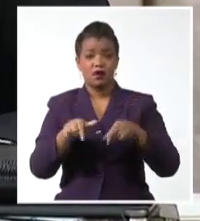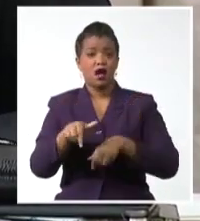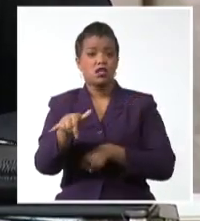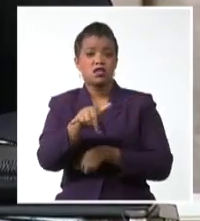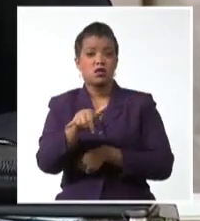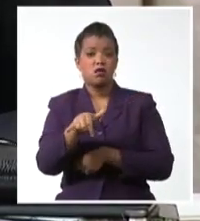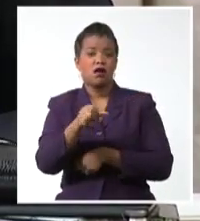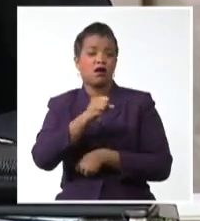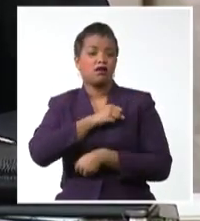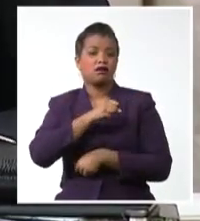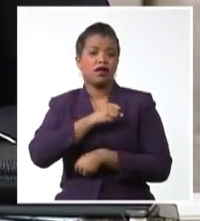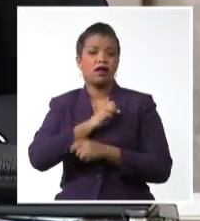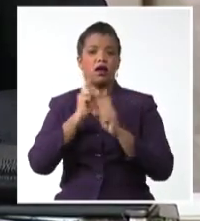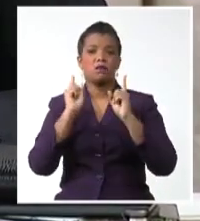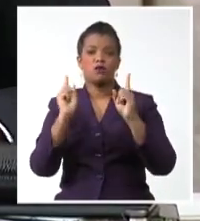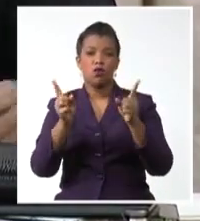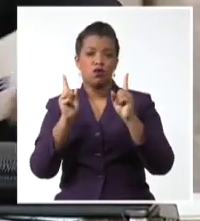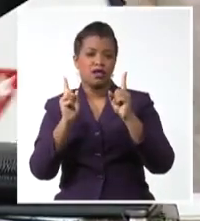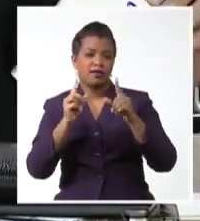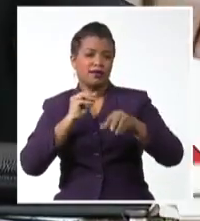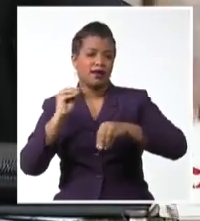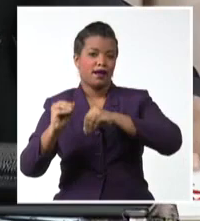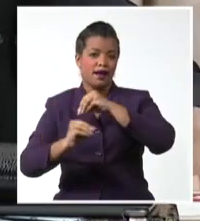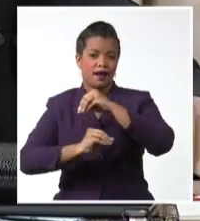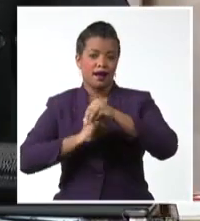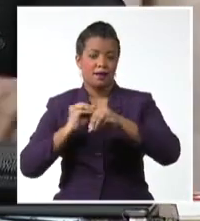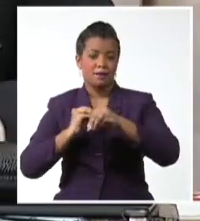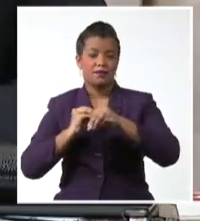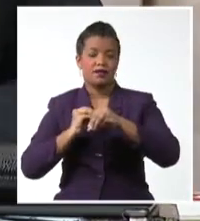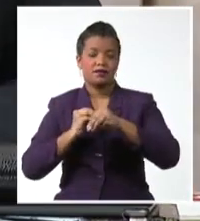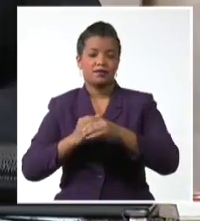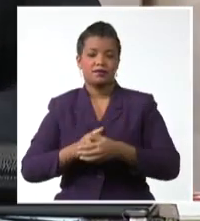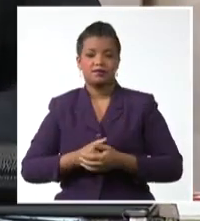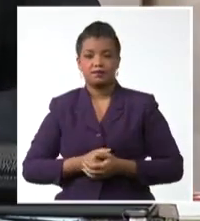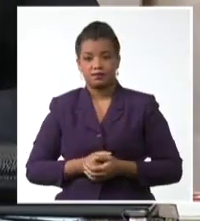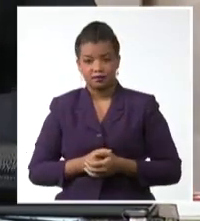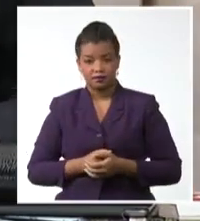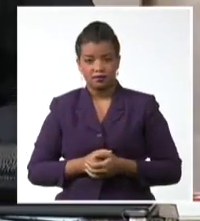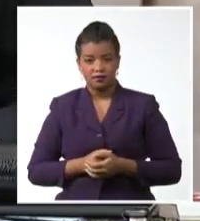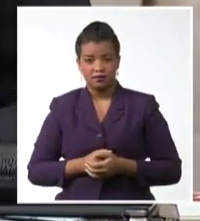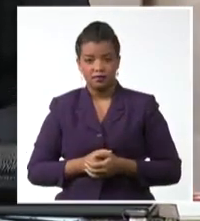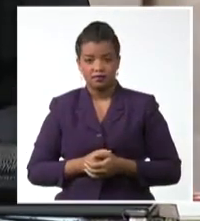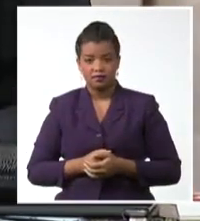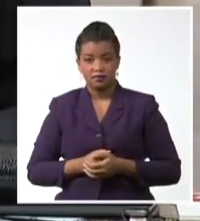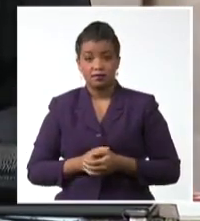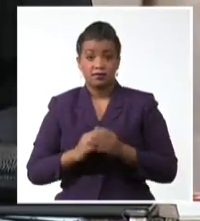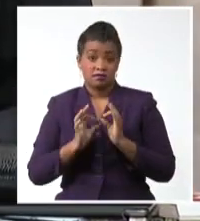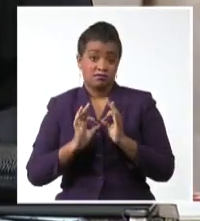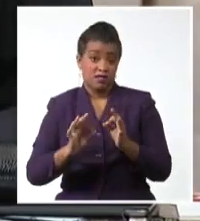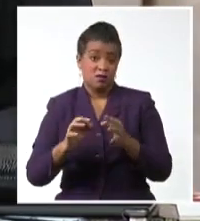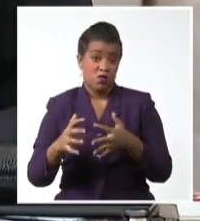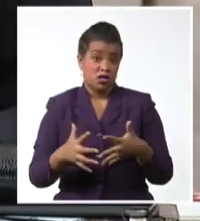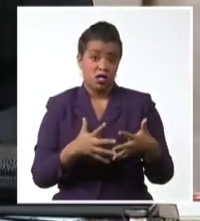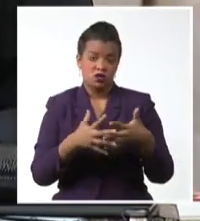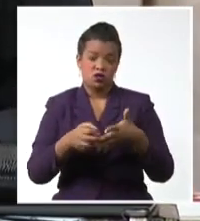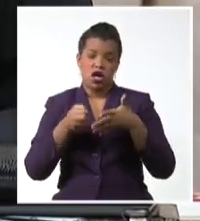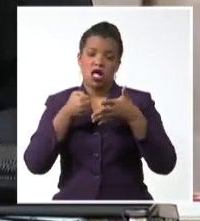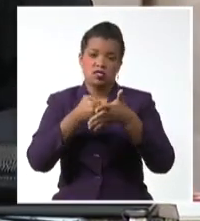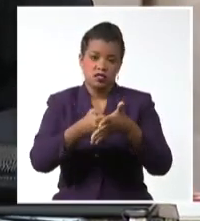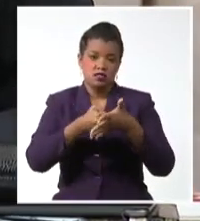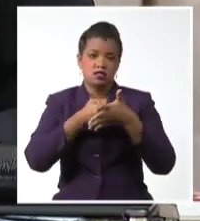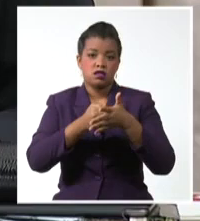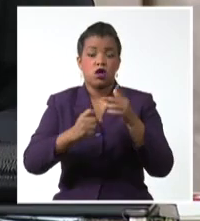obtener concesiones políticas y provocar caos la escalada oportunista del criminal asedio tal como ha